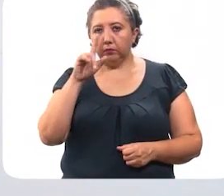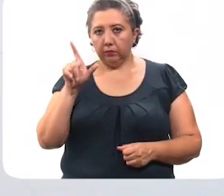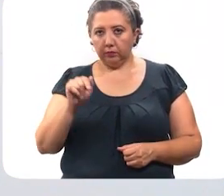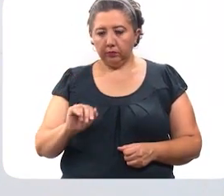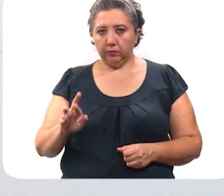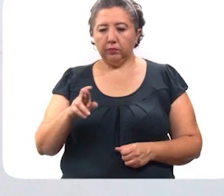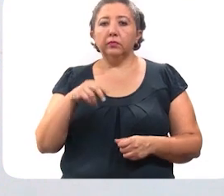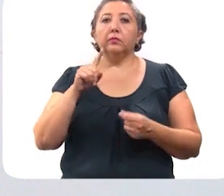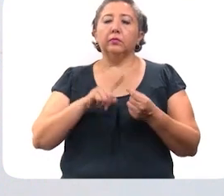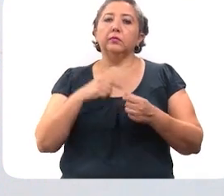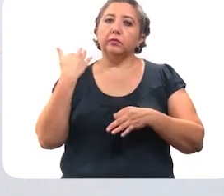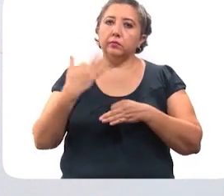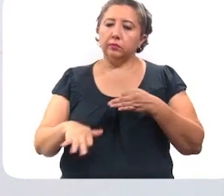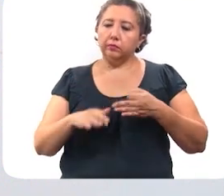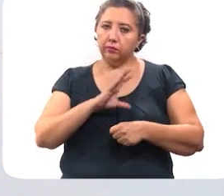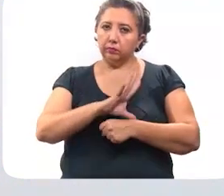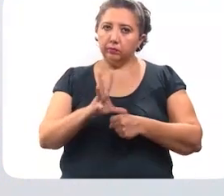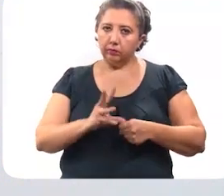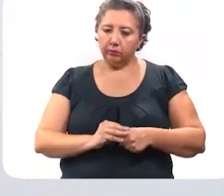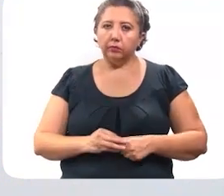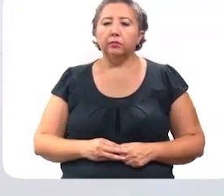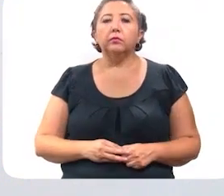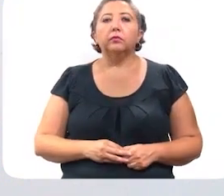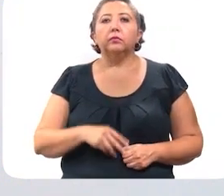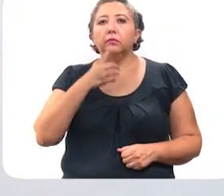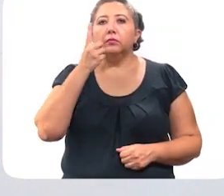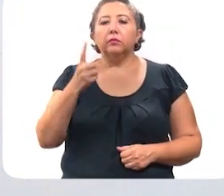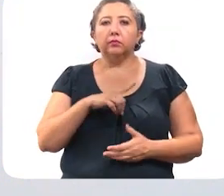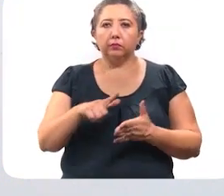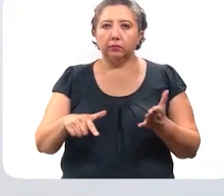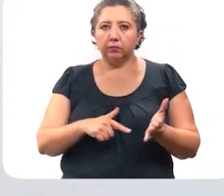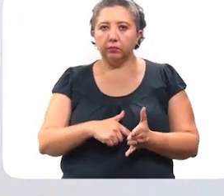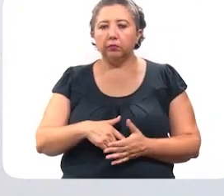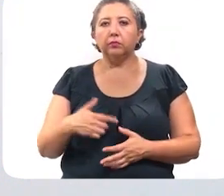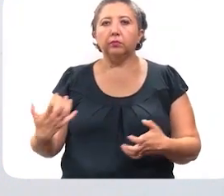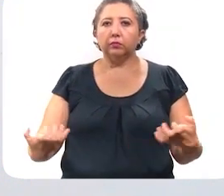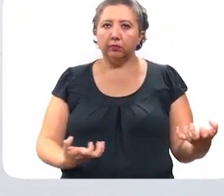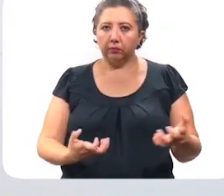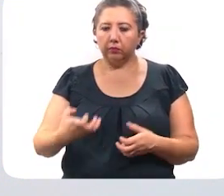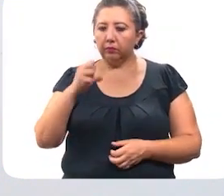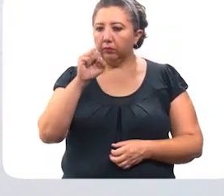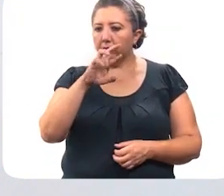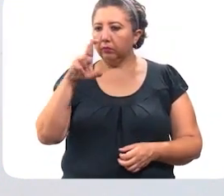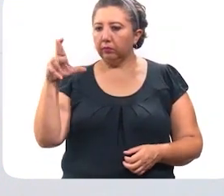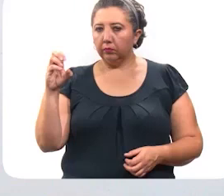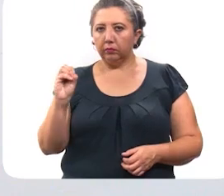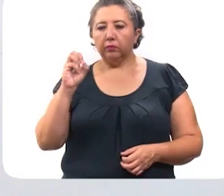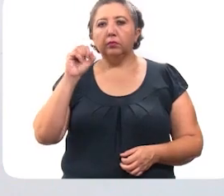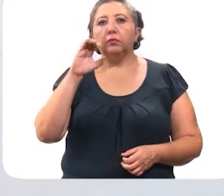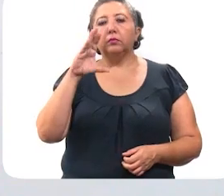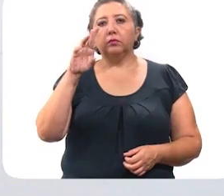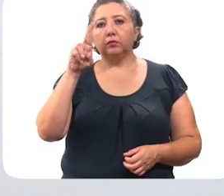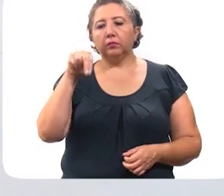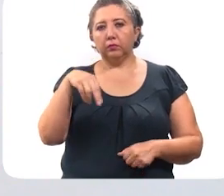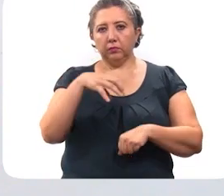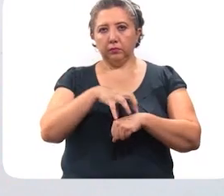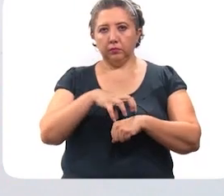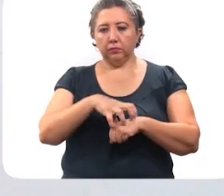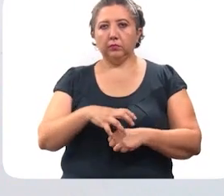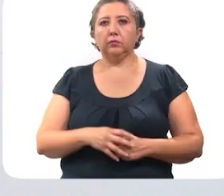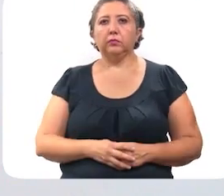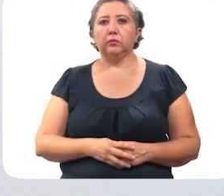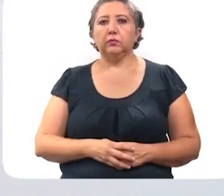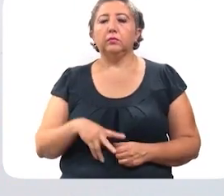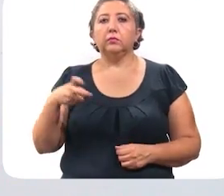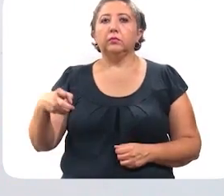virus, a quienes faltan por completar su esquema, en el macrocentro del multigimnasio Socorro Cerón de la Unidad Deportiva Cuculcán.